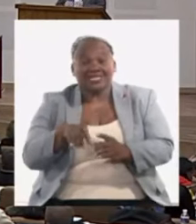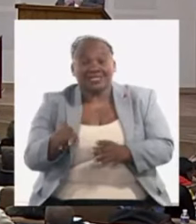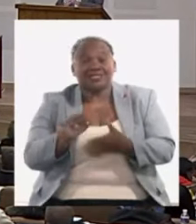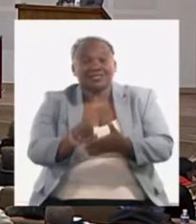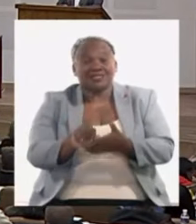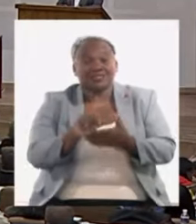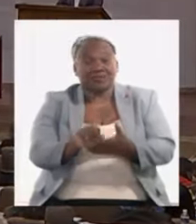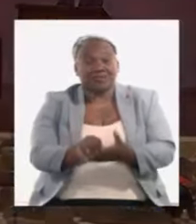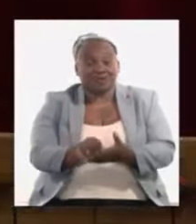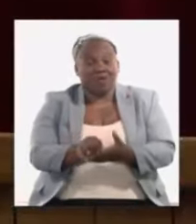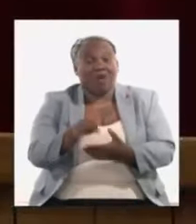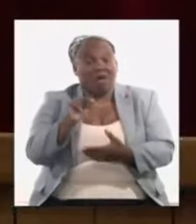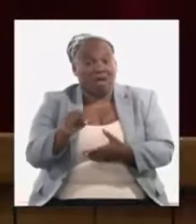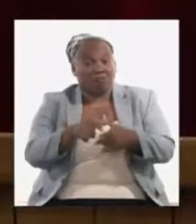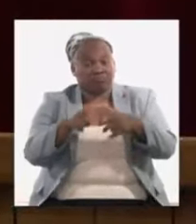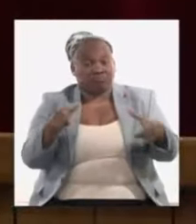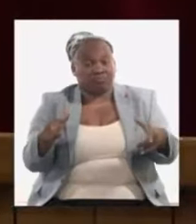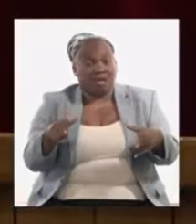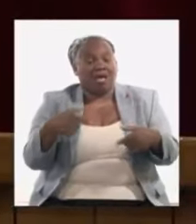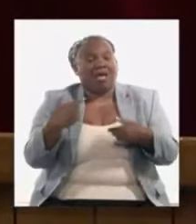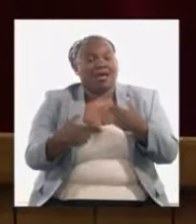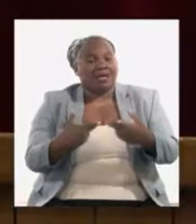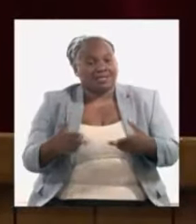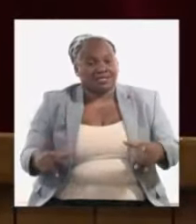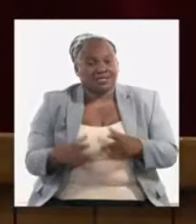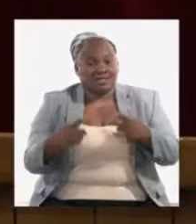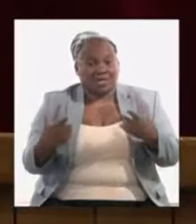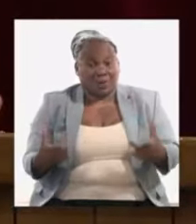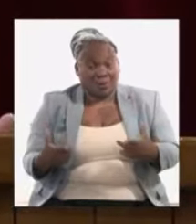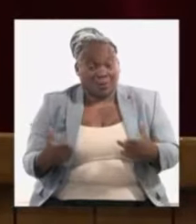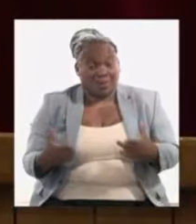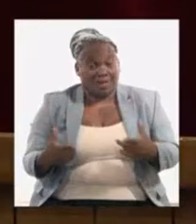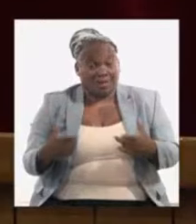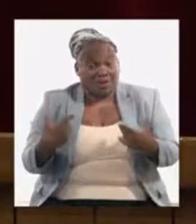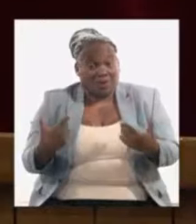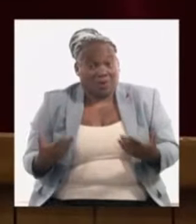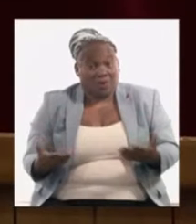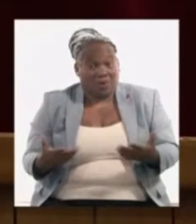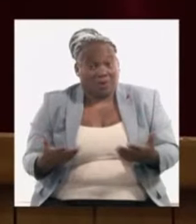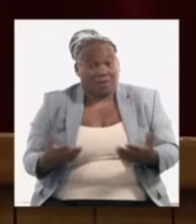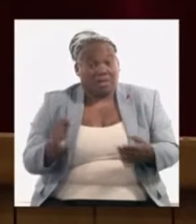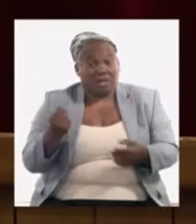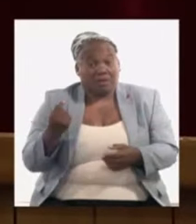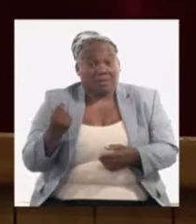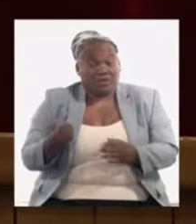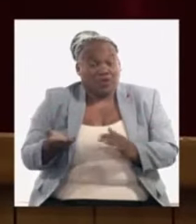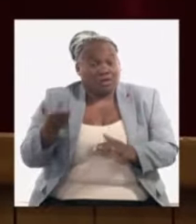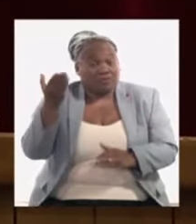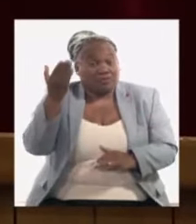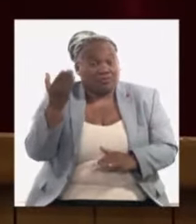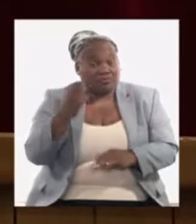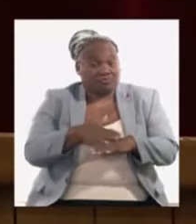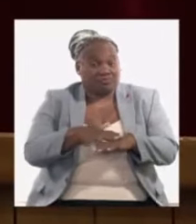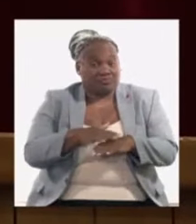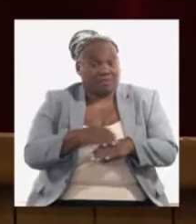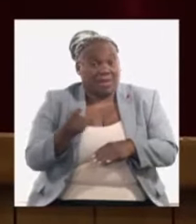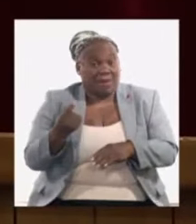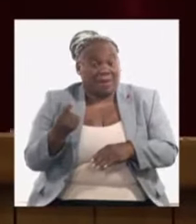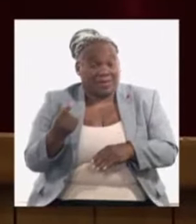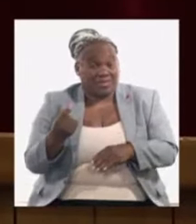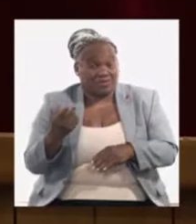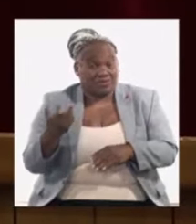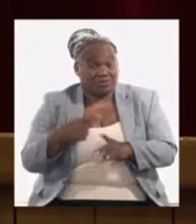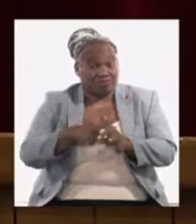pero lo que hace que sobre cumplamos muchas veces la circulación mercantil minorista es la inflación entonces los precios se miden